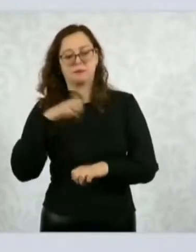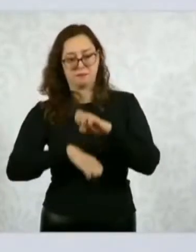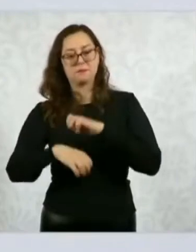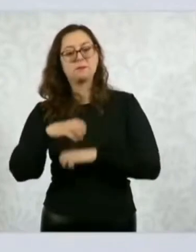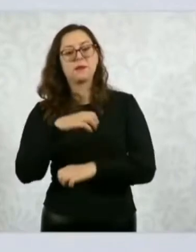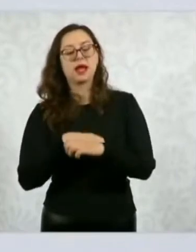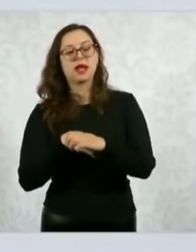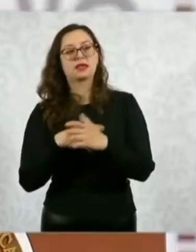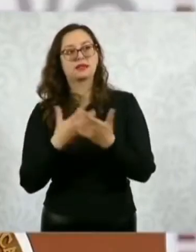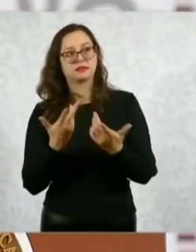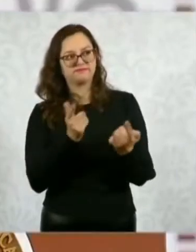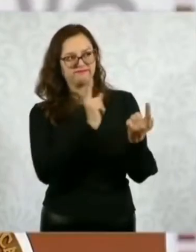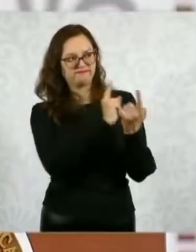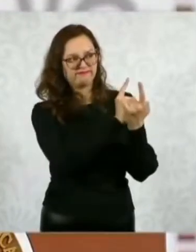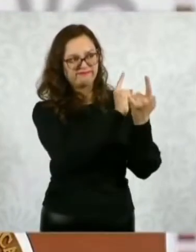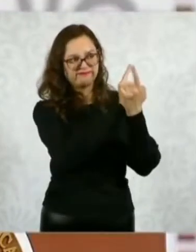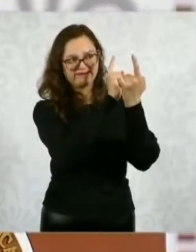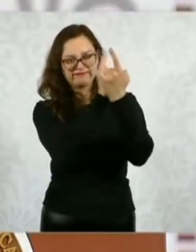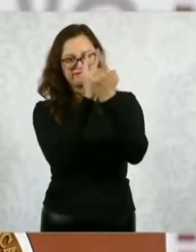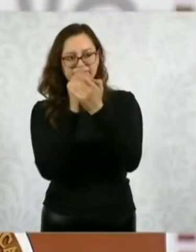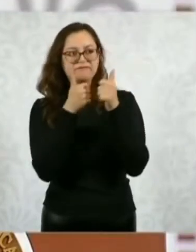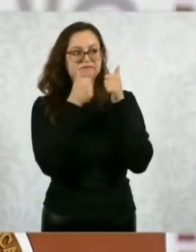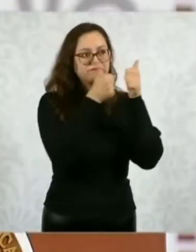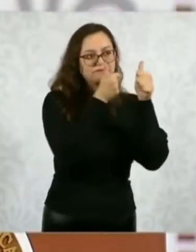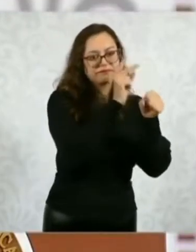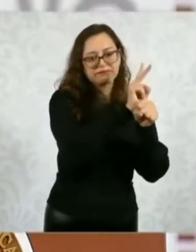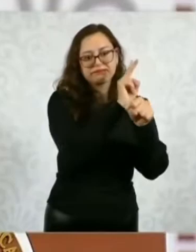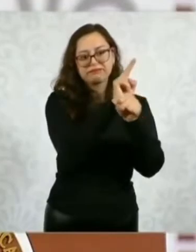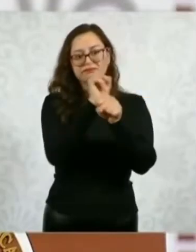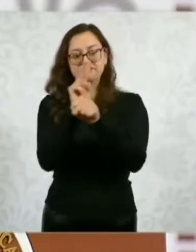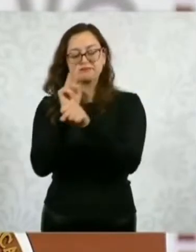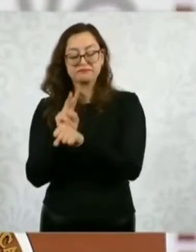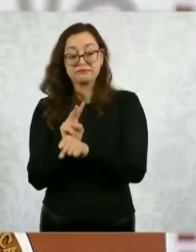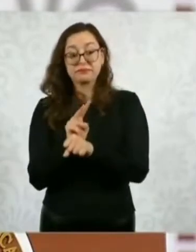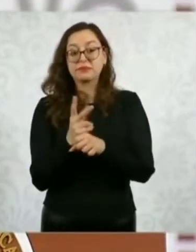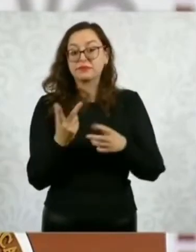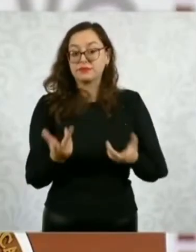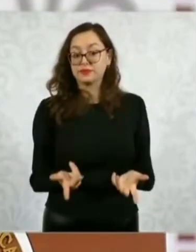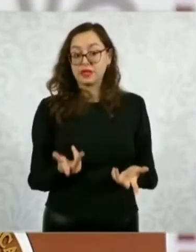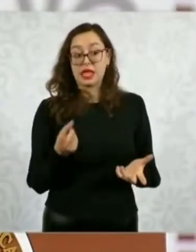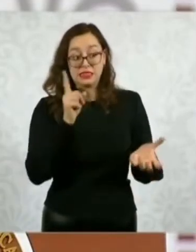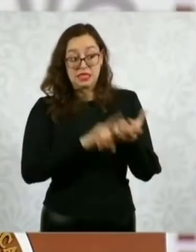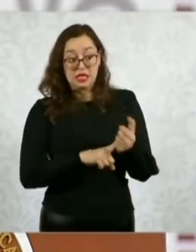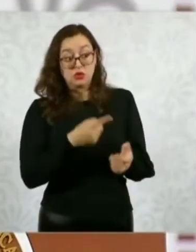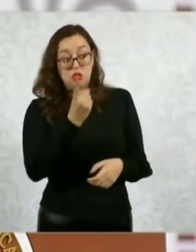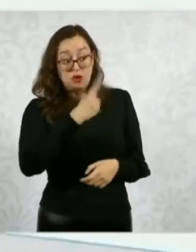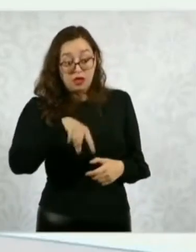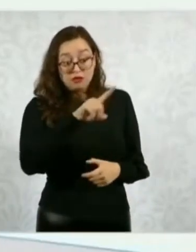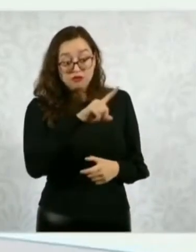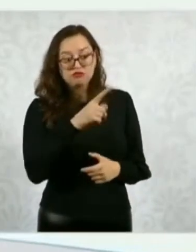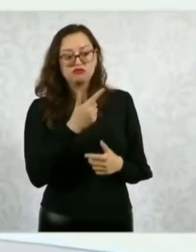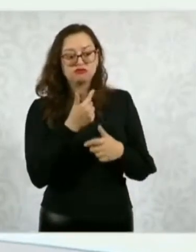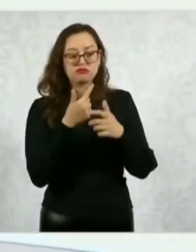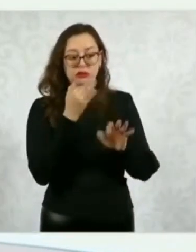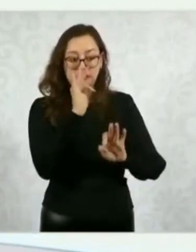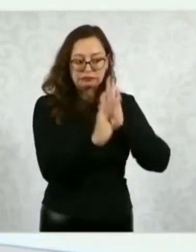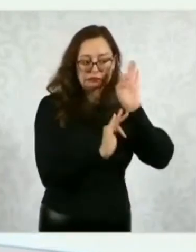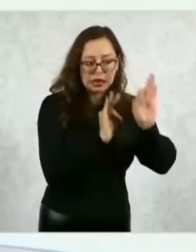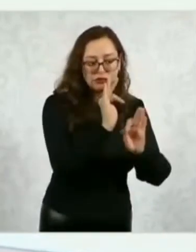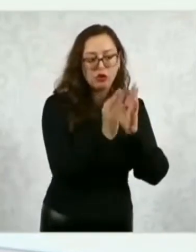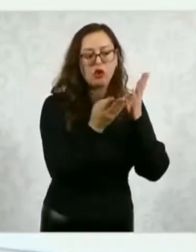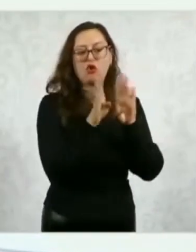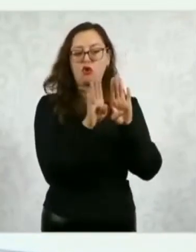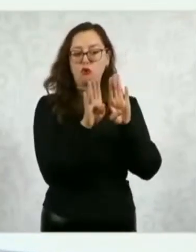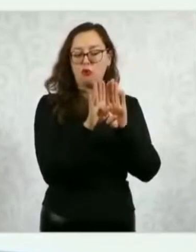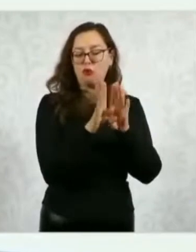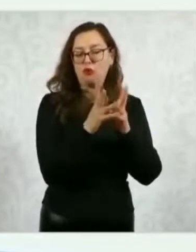seguimiento, no solamente en el trato que reciban nuestros hermanos y hermanas